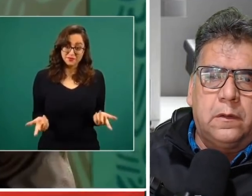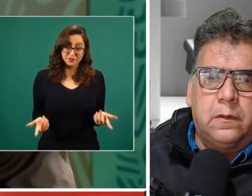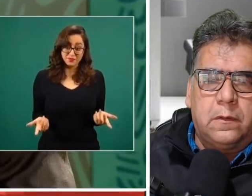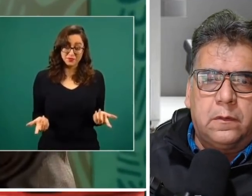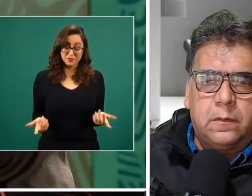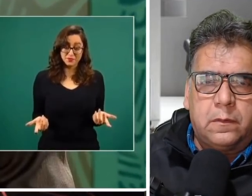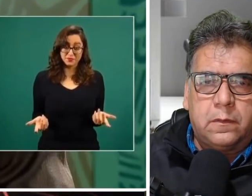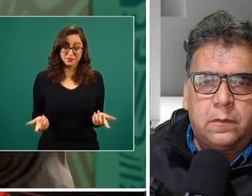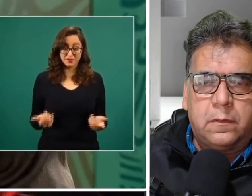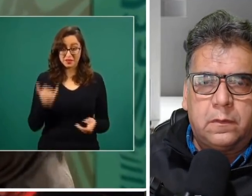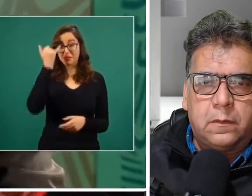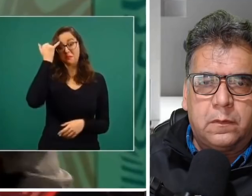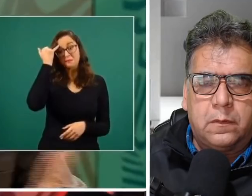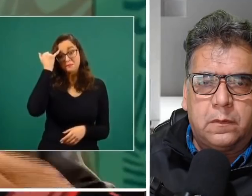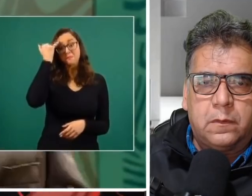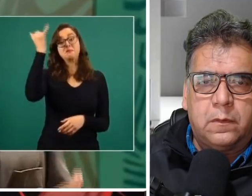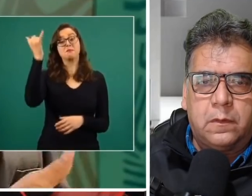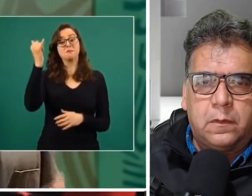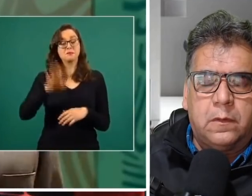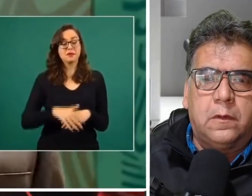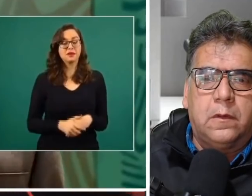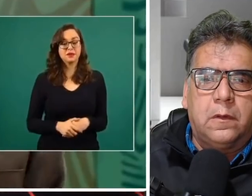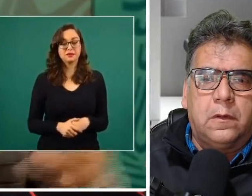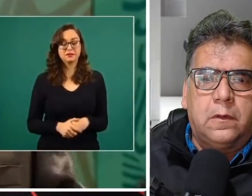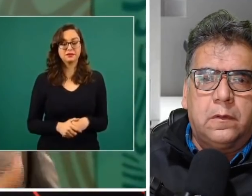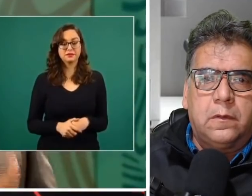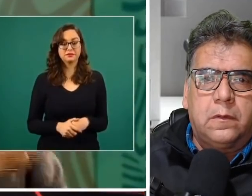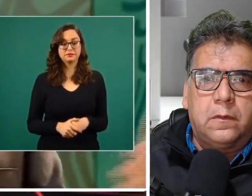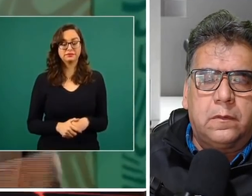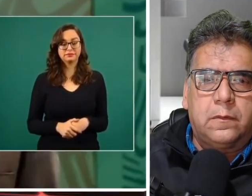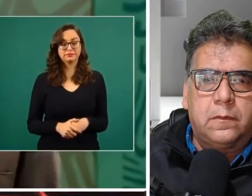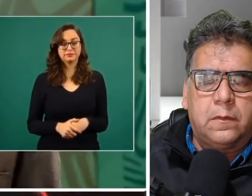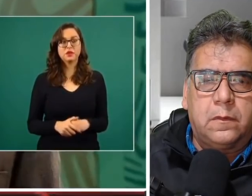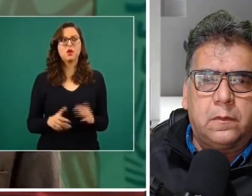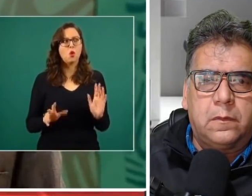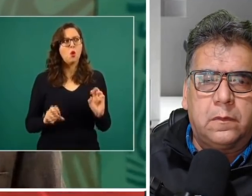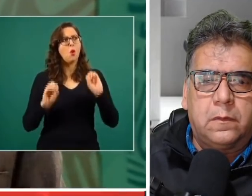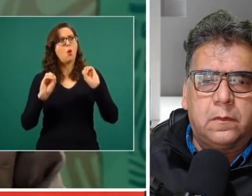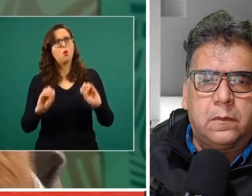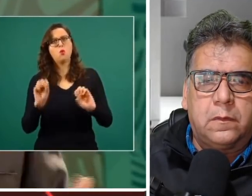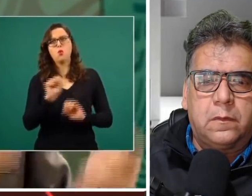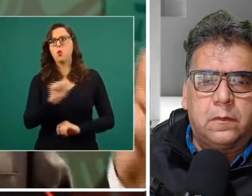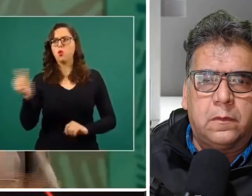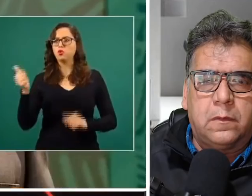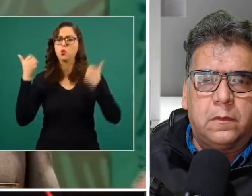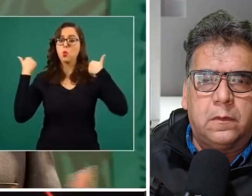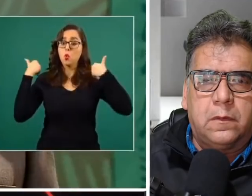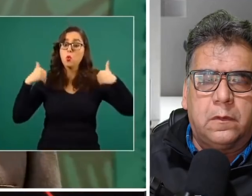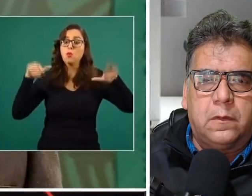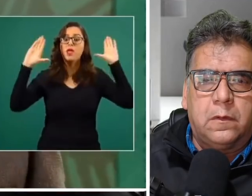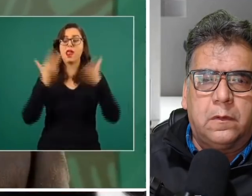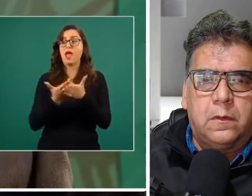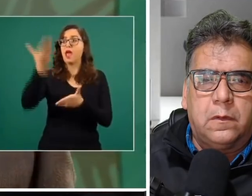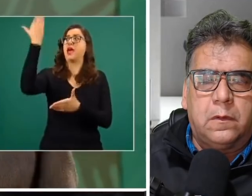de que un expresidente pasó a formar parte del Consejo de Administración